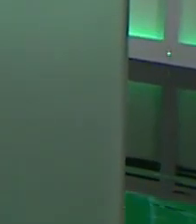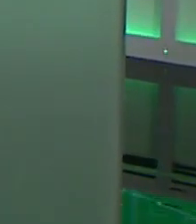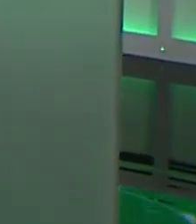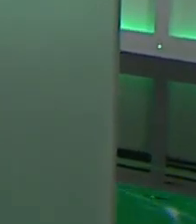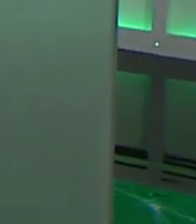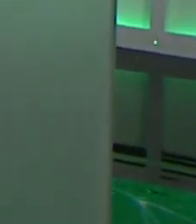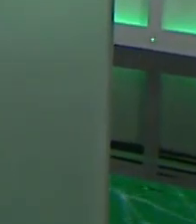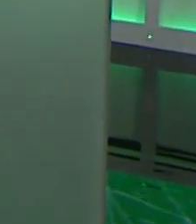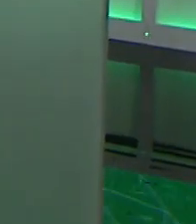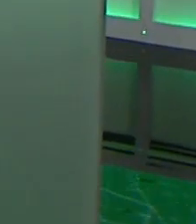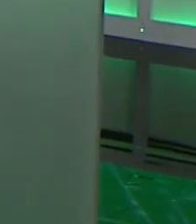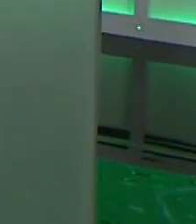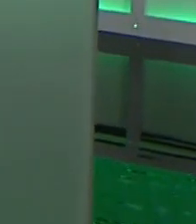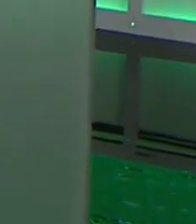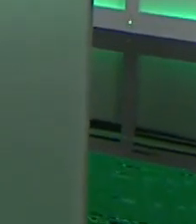otra vez. Que pasen bien.